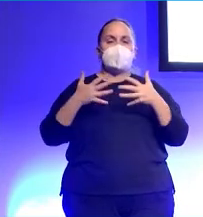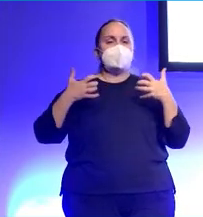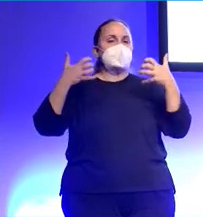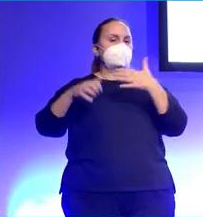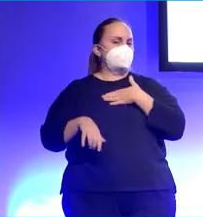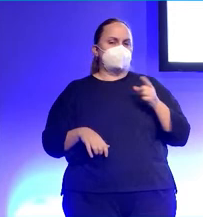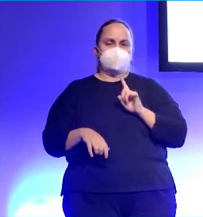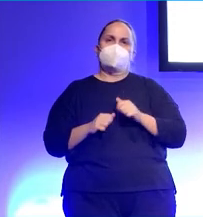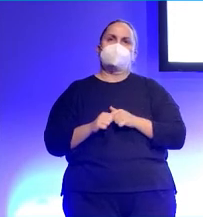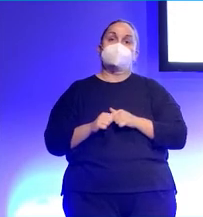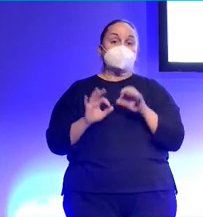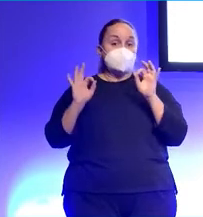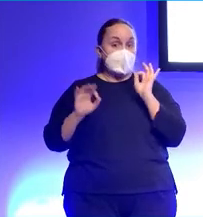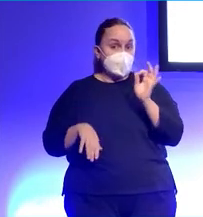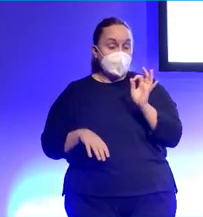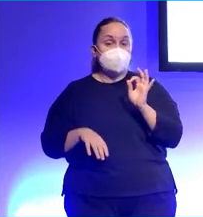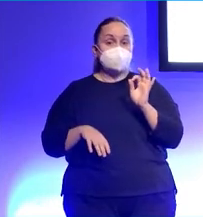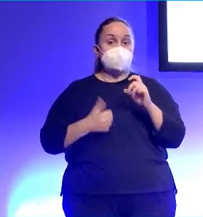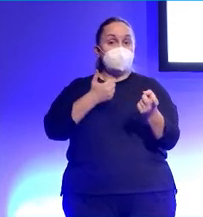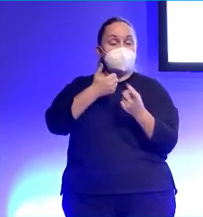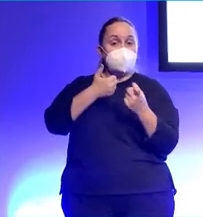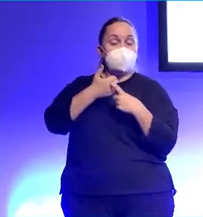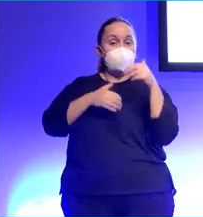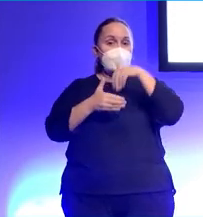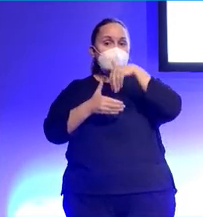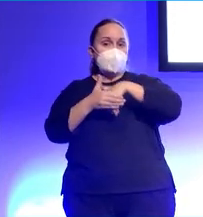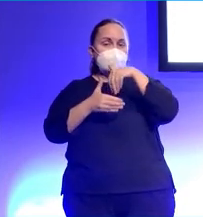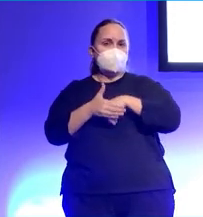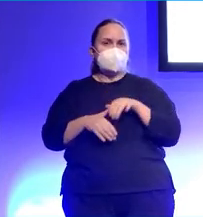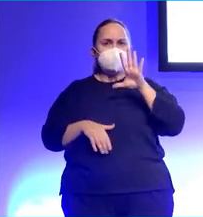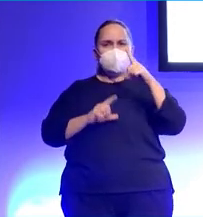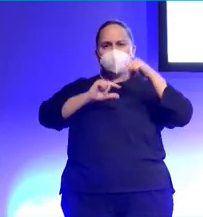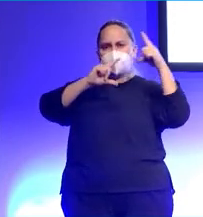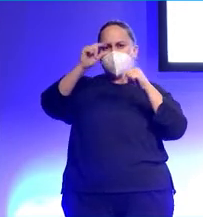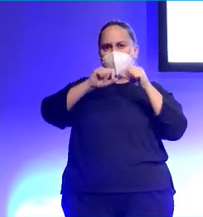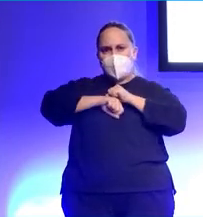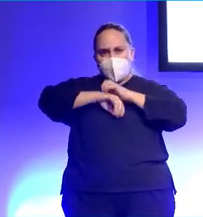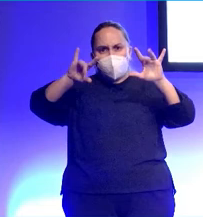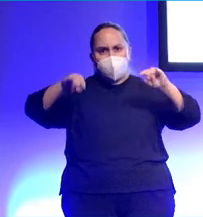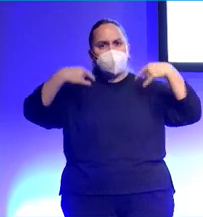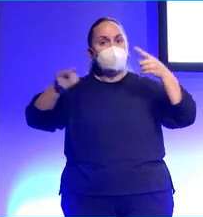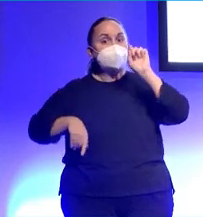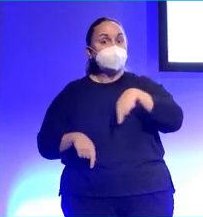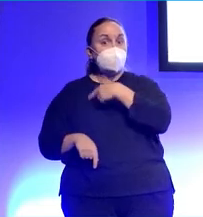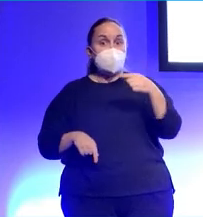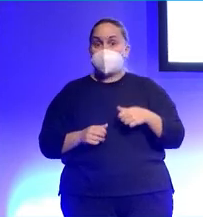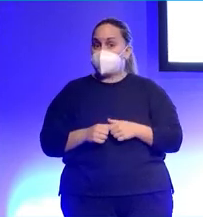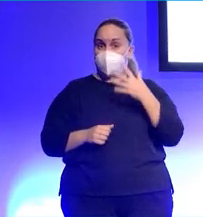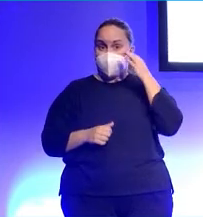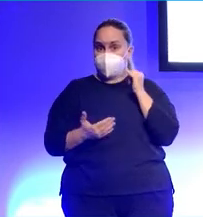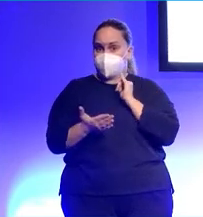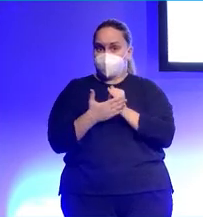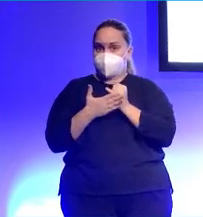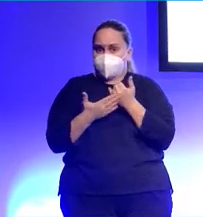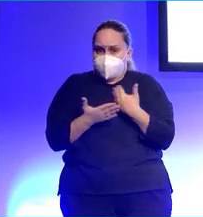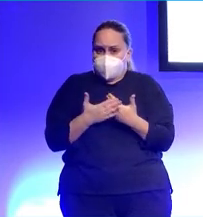esto realmente es así. Realmente que la gente vaya a dejar 5 estrellas ayuda a que mi podcast llegue a más gente. Estuve investigándolo. No hay ni una sola prueba de que eso ayude